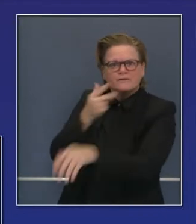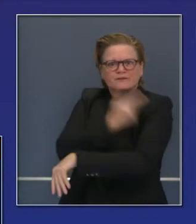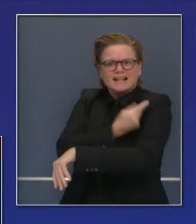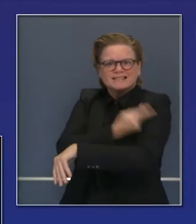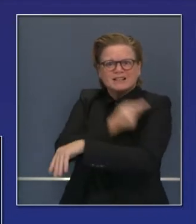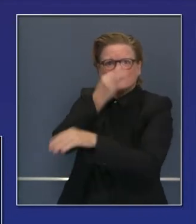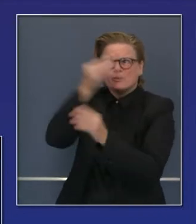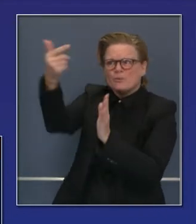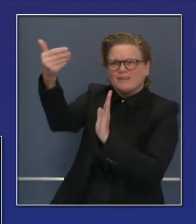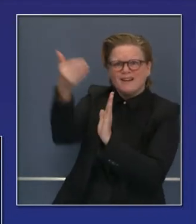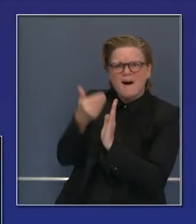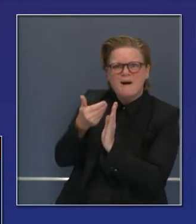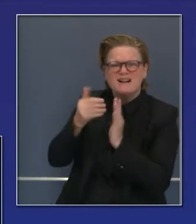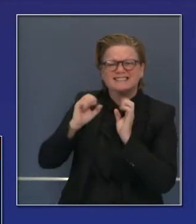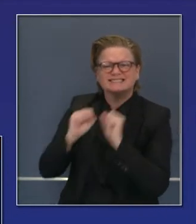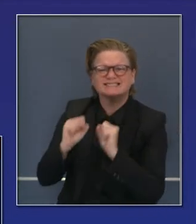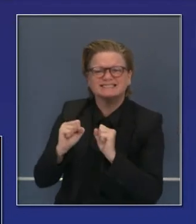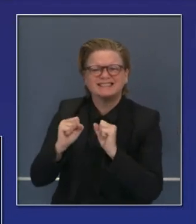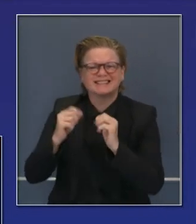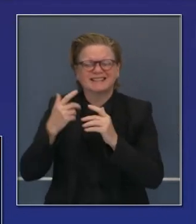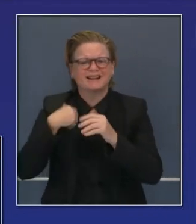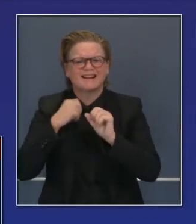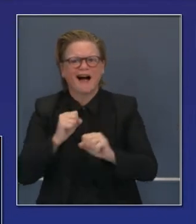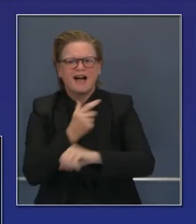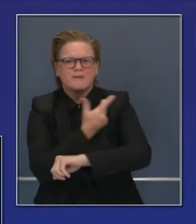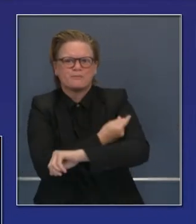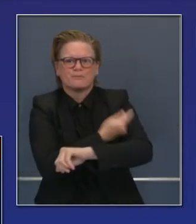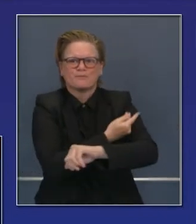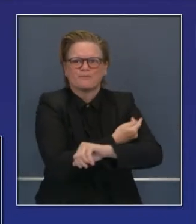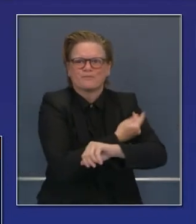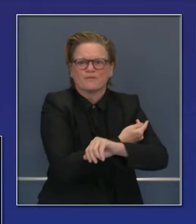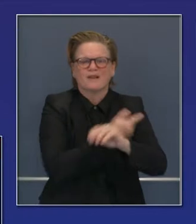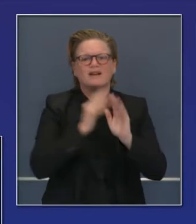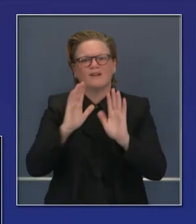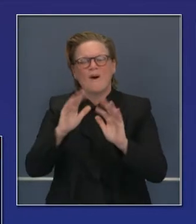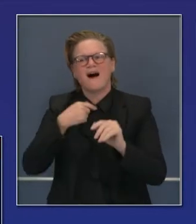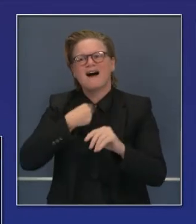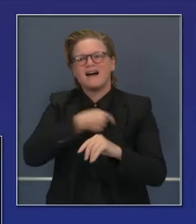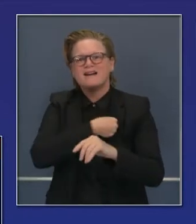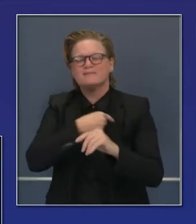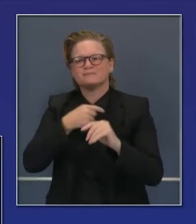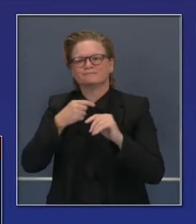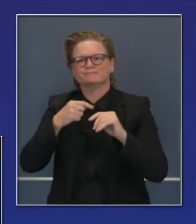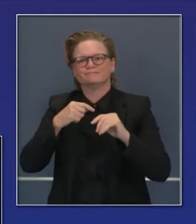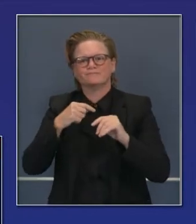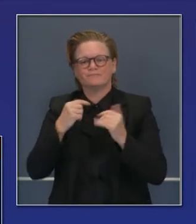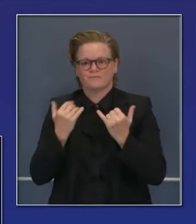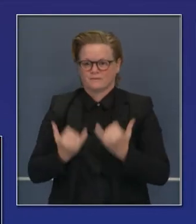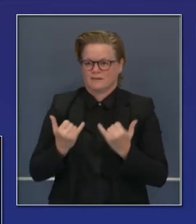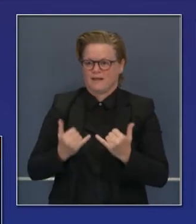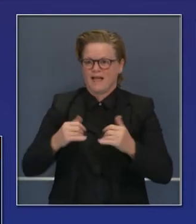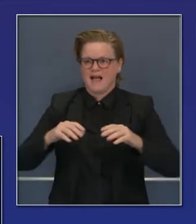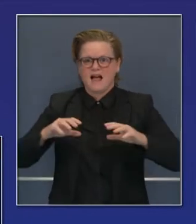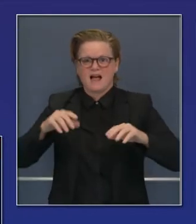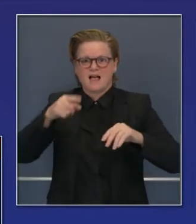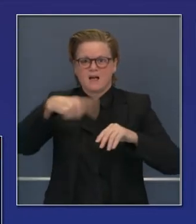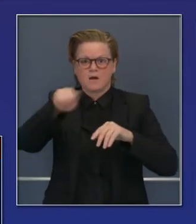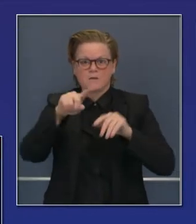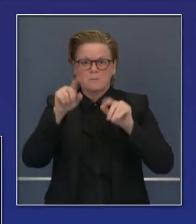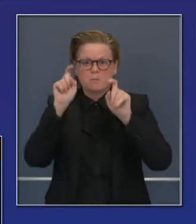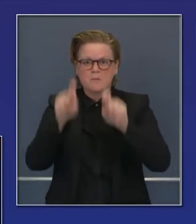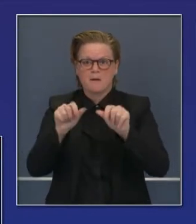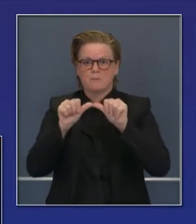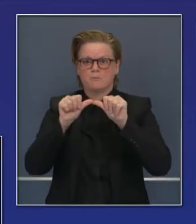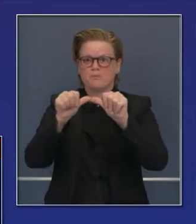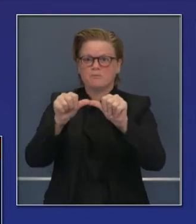Distribución auténtica, disponibilidad auténtica. No anticipamos tener que hacer esto otra vez, pero realmente todos